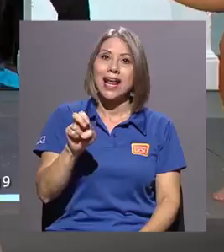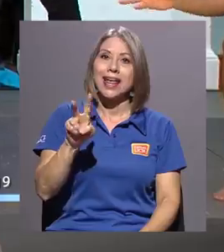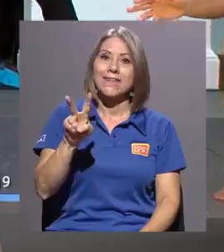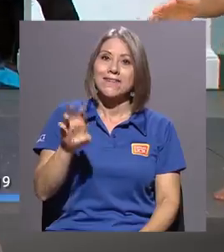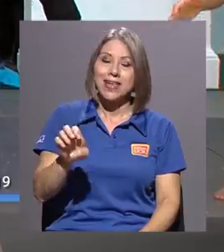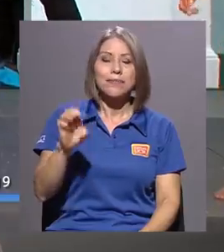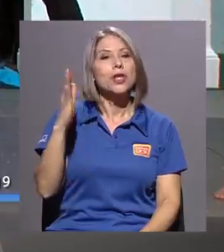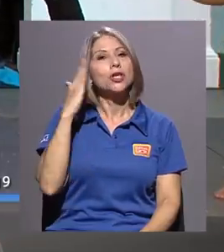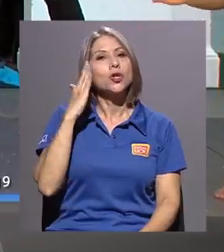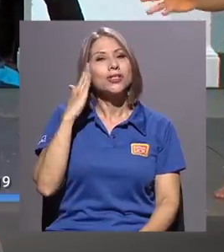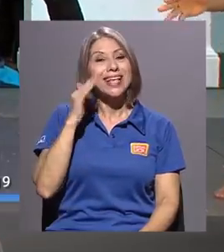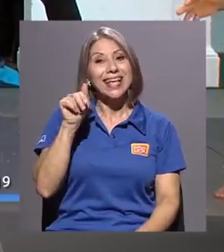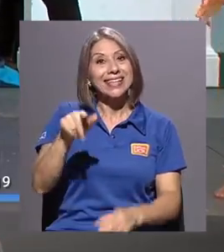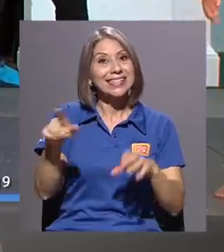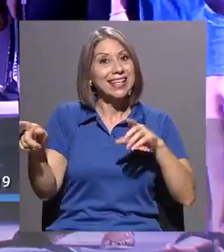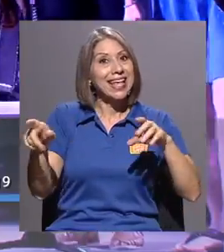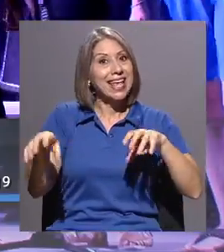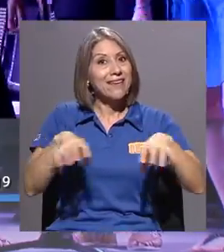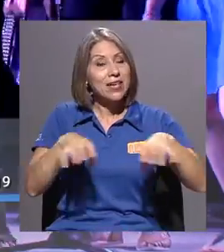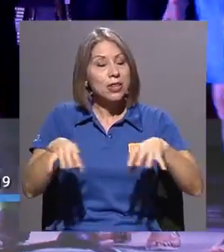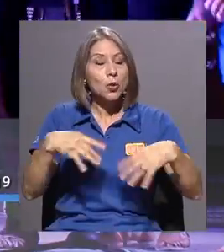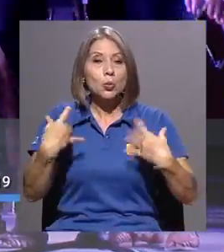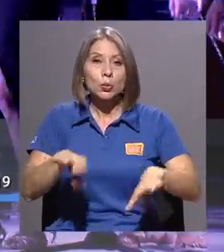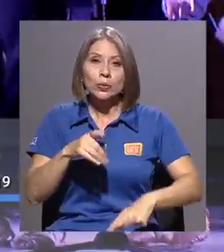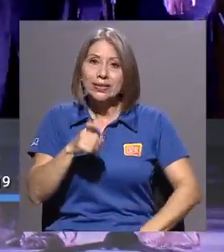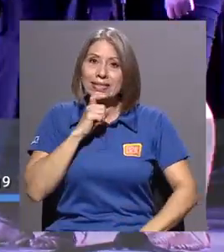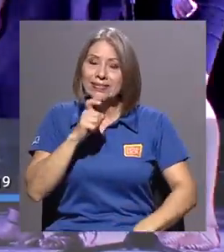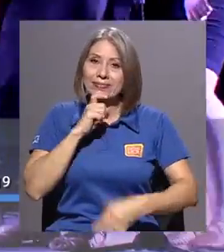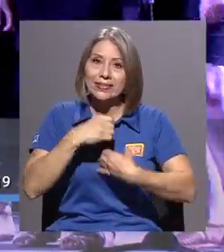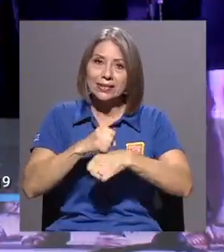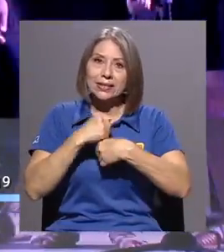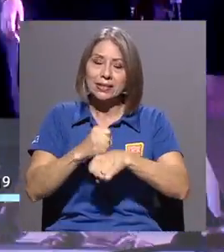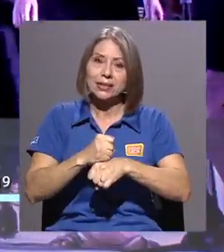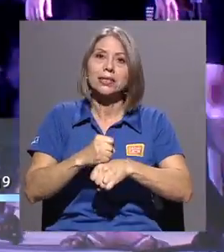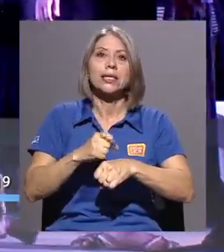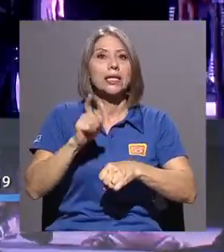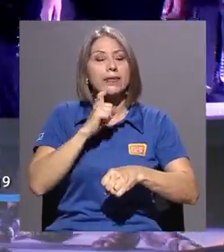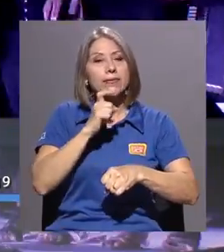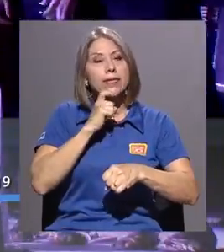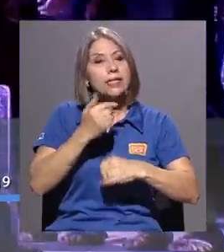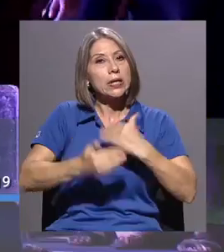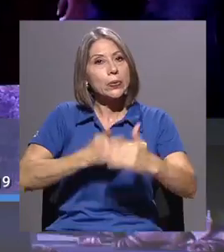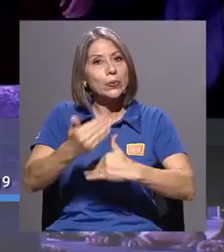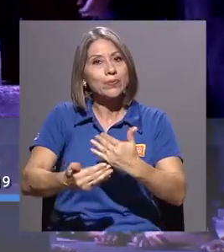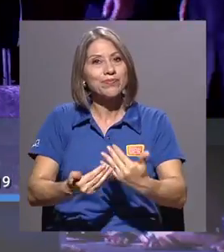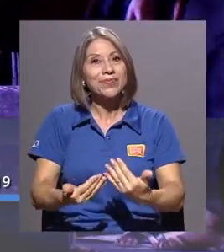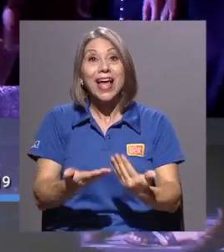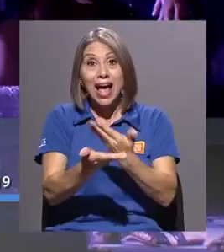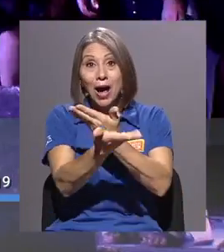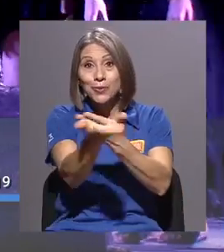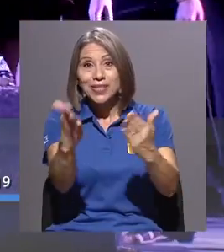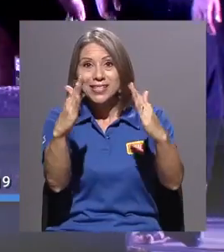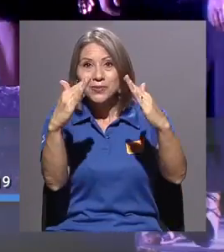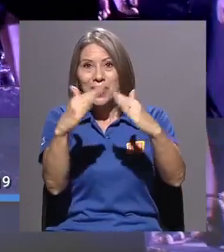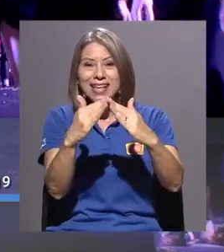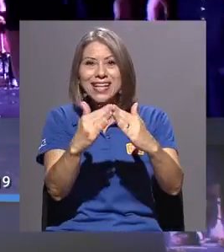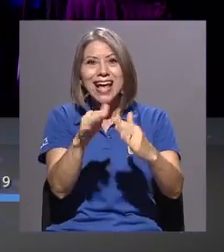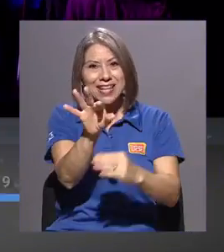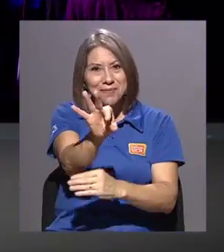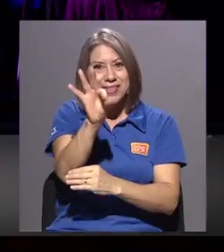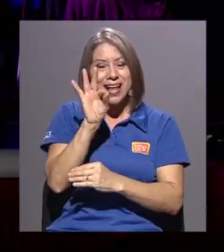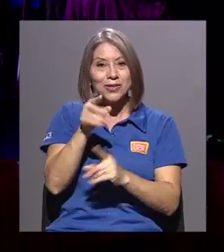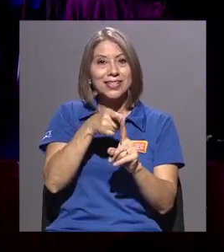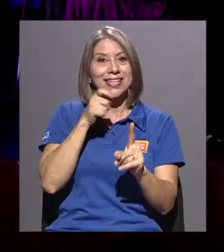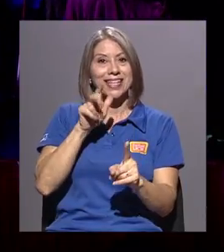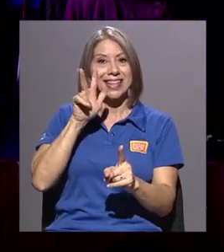evento bien complejo de organizar y de llevar adelante. Y bueno, invitar a ustedes allá en su casa que del 3 al